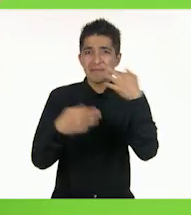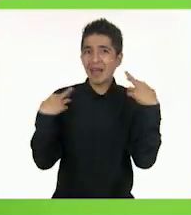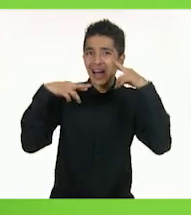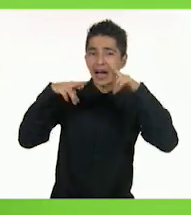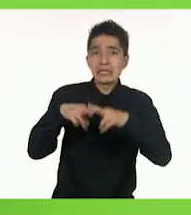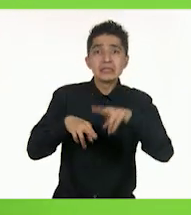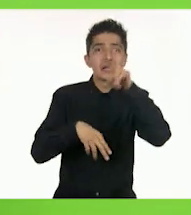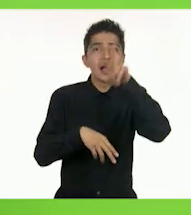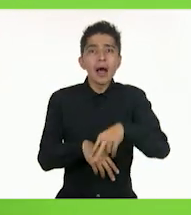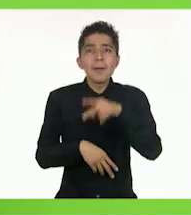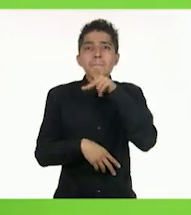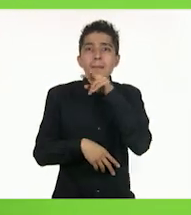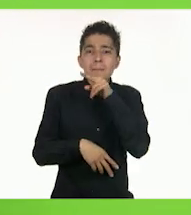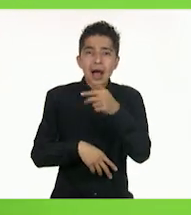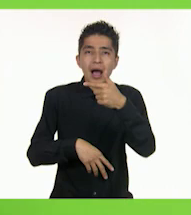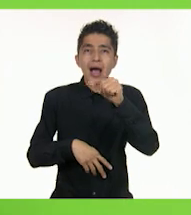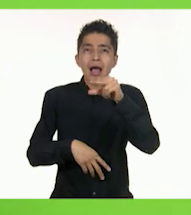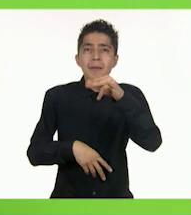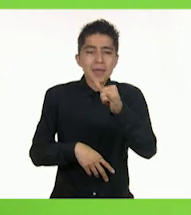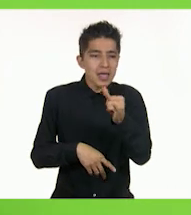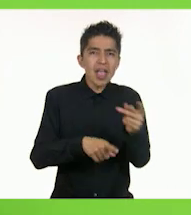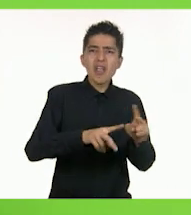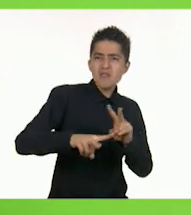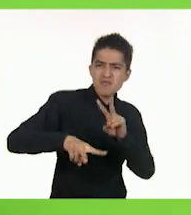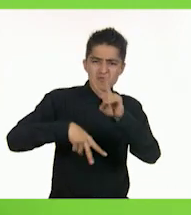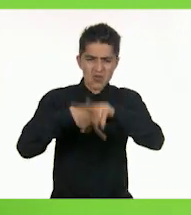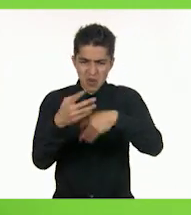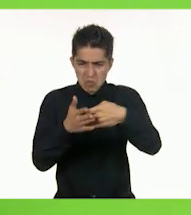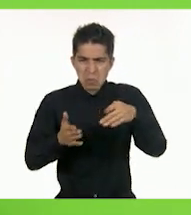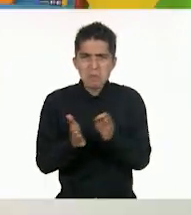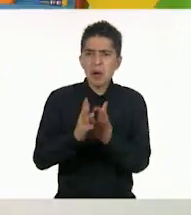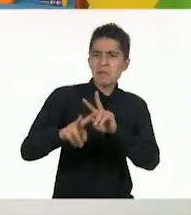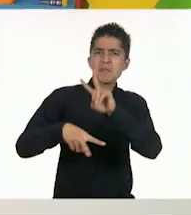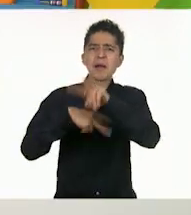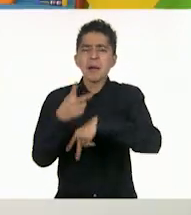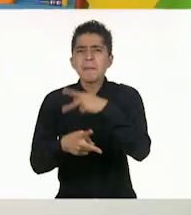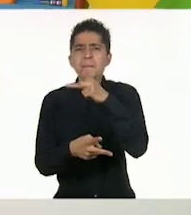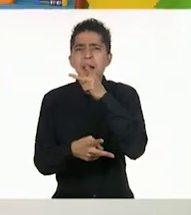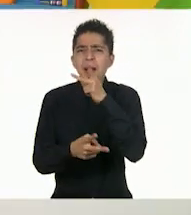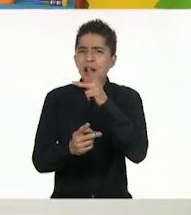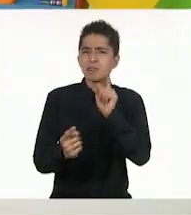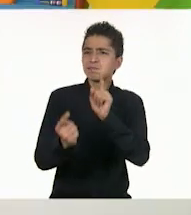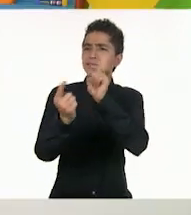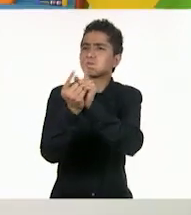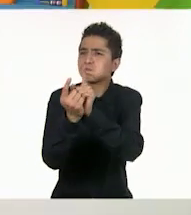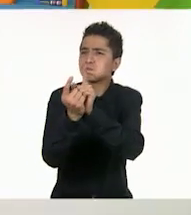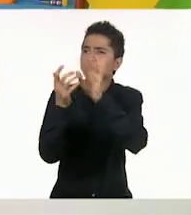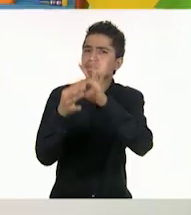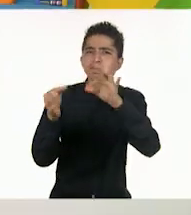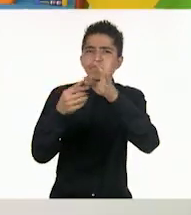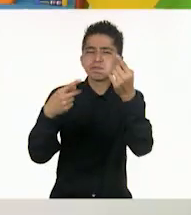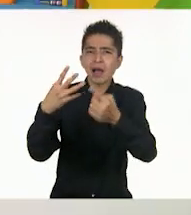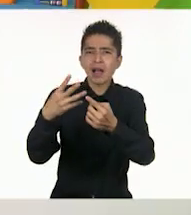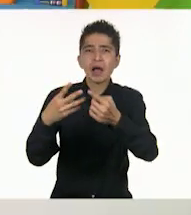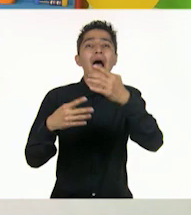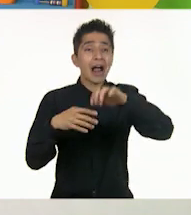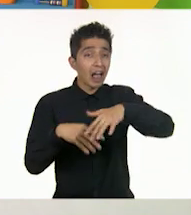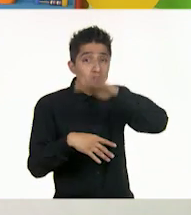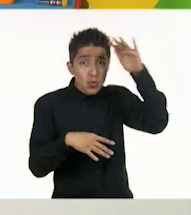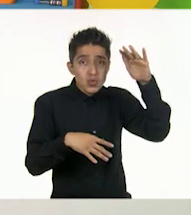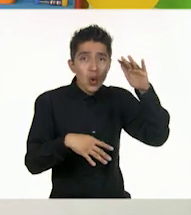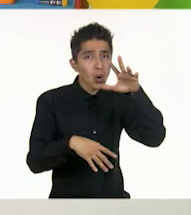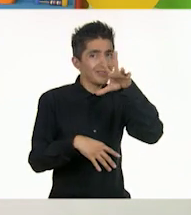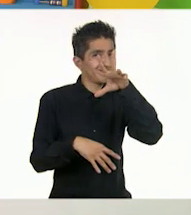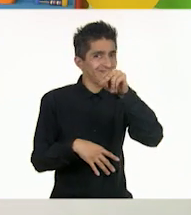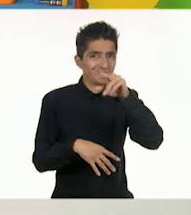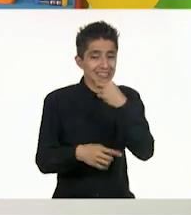se preocupara por Gaby y fuera a ver a su papá. Sí, los adultos sabemos que un niño no debe ser